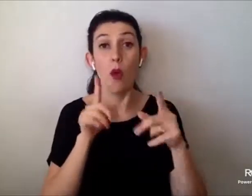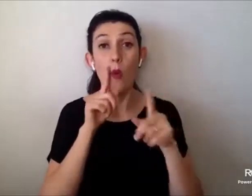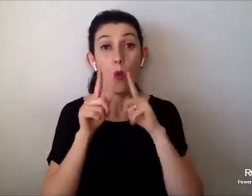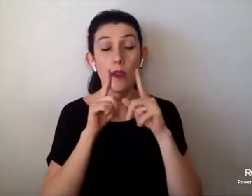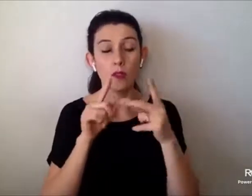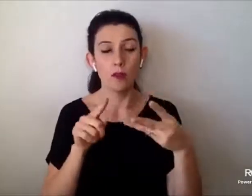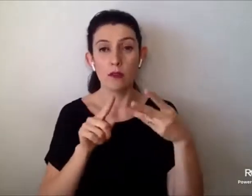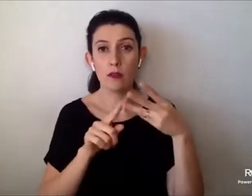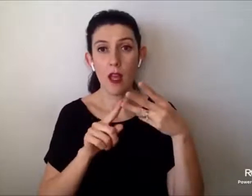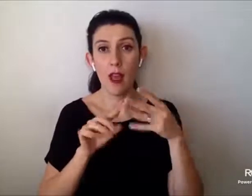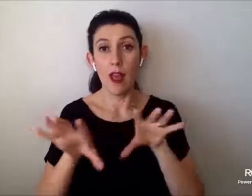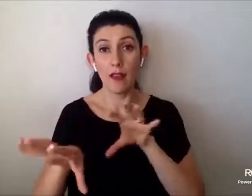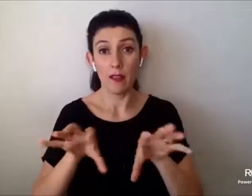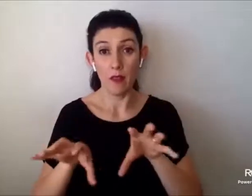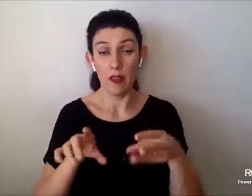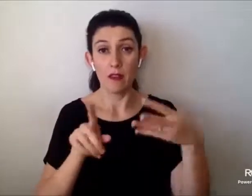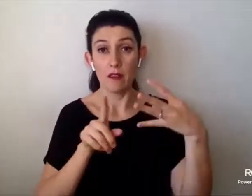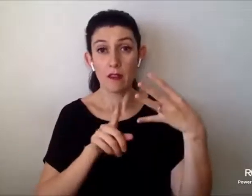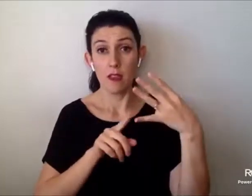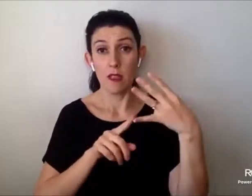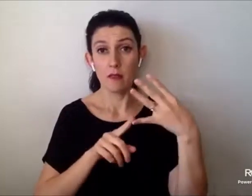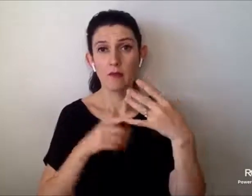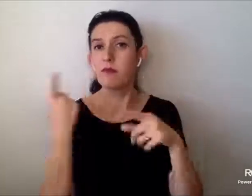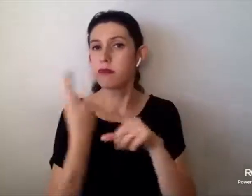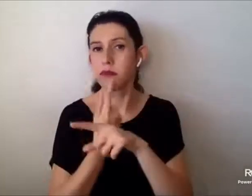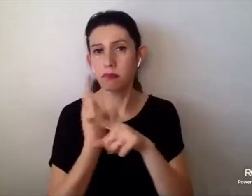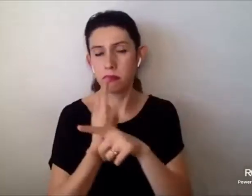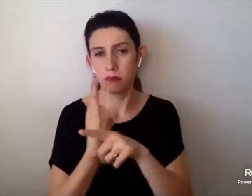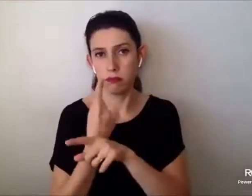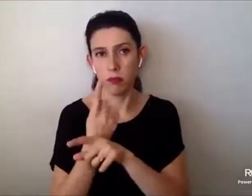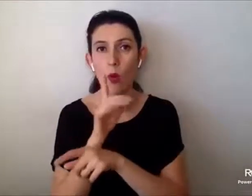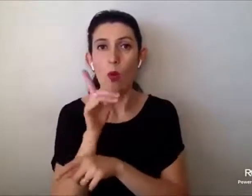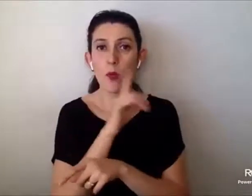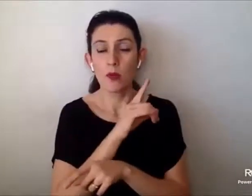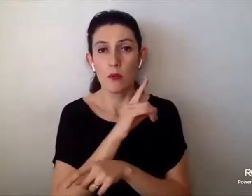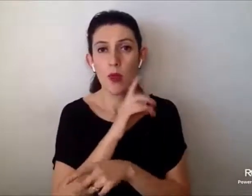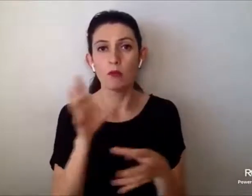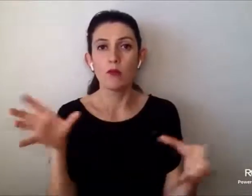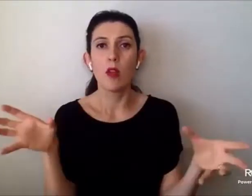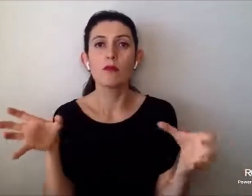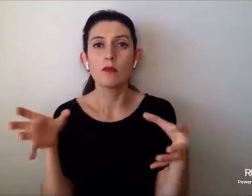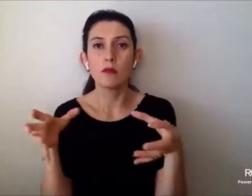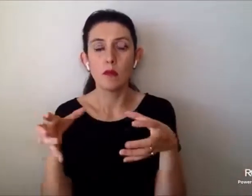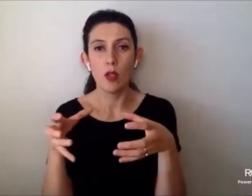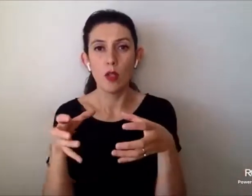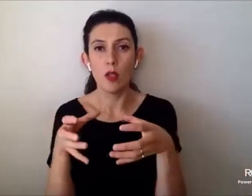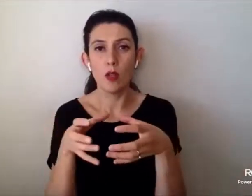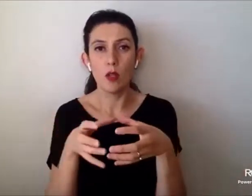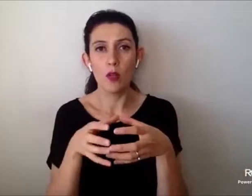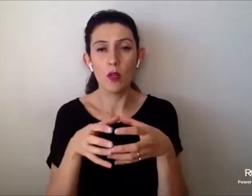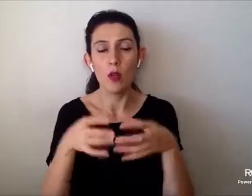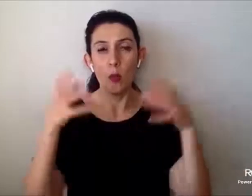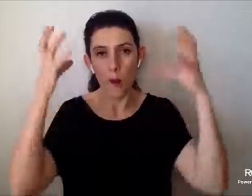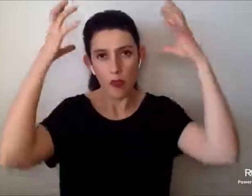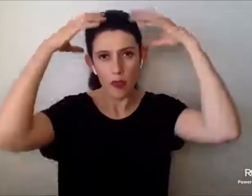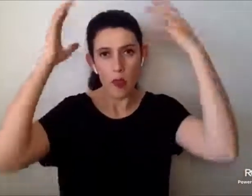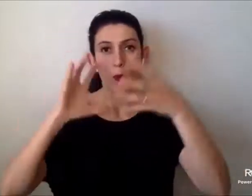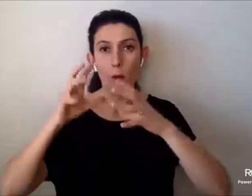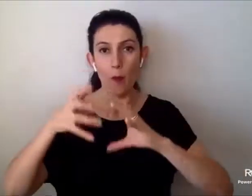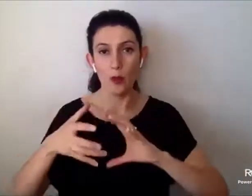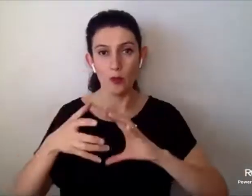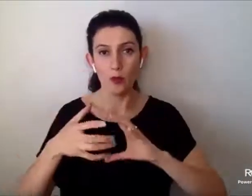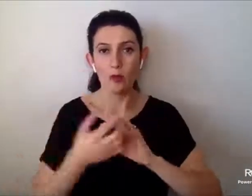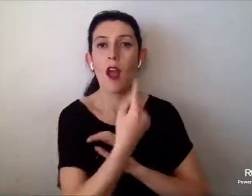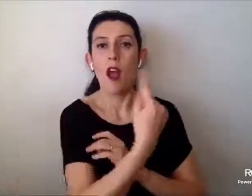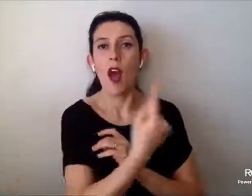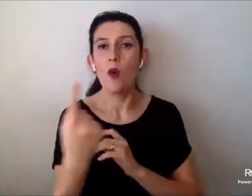y finalmente tendremos un conversatorio final con el equipo de Neuromundos, que ahora pasaremos a ir presentando uno a uno en